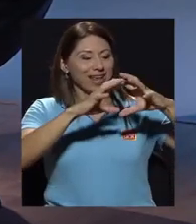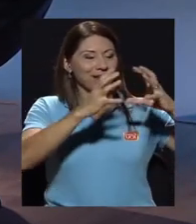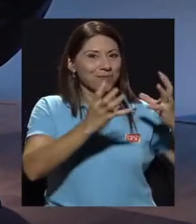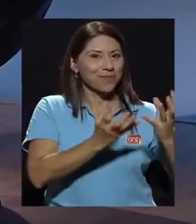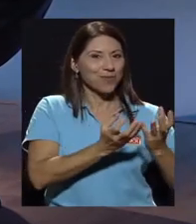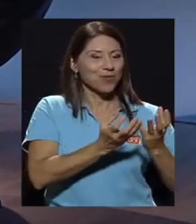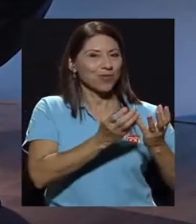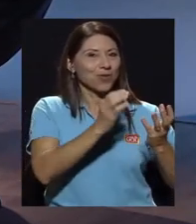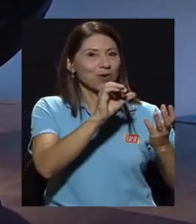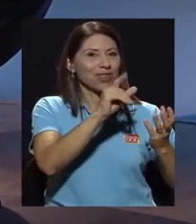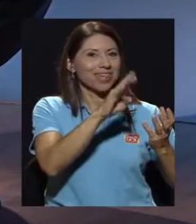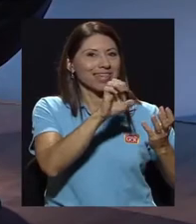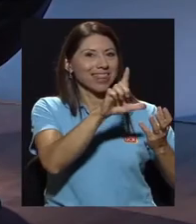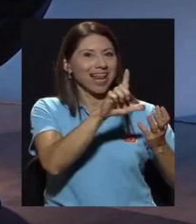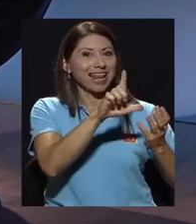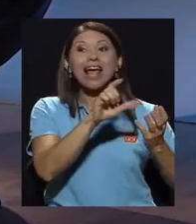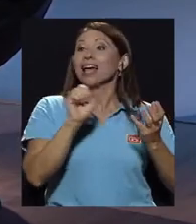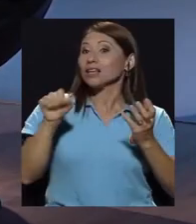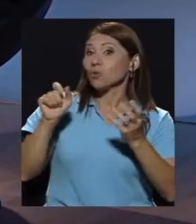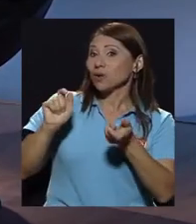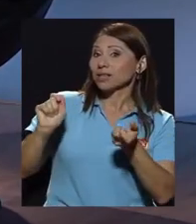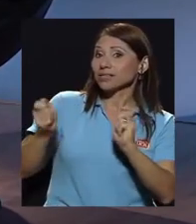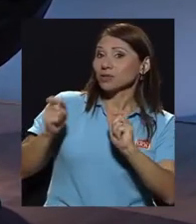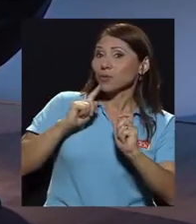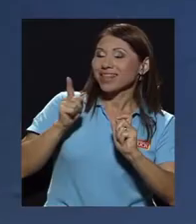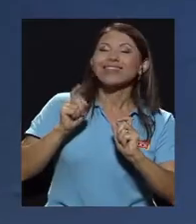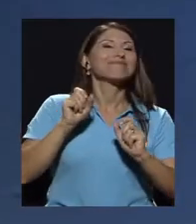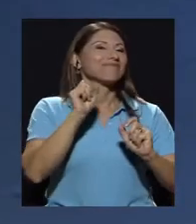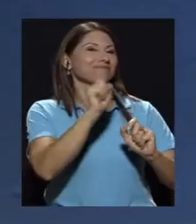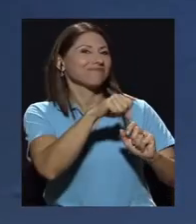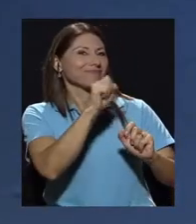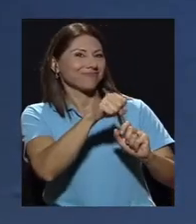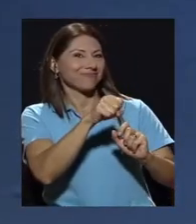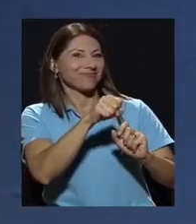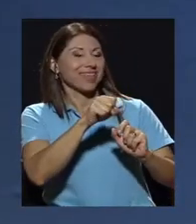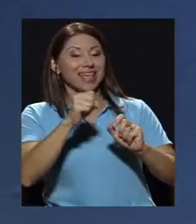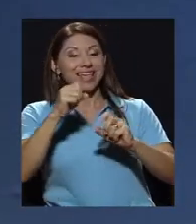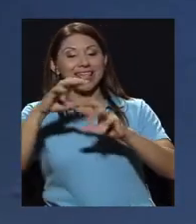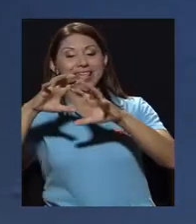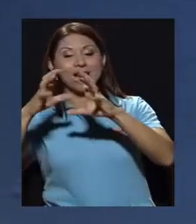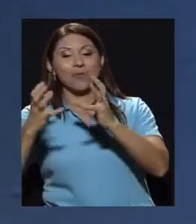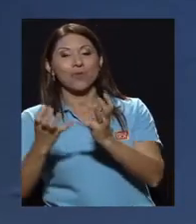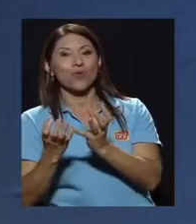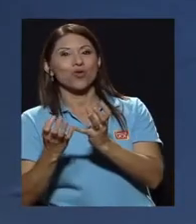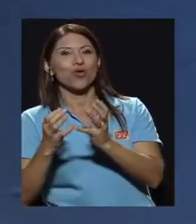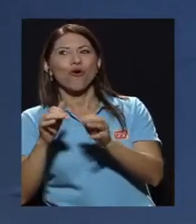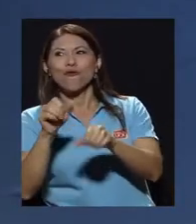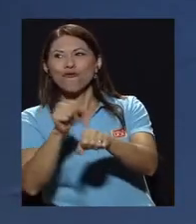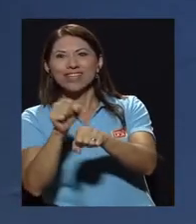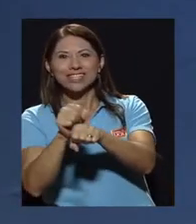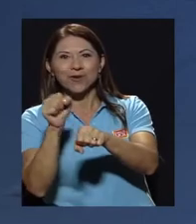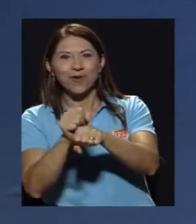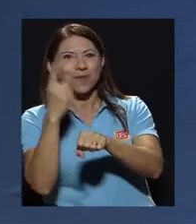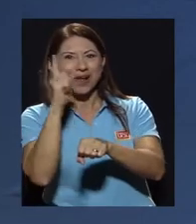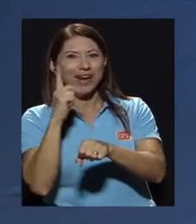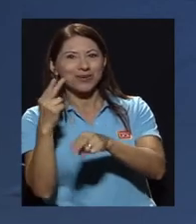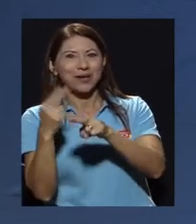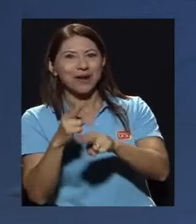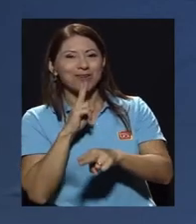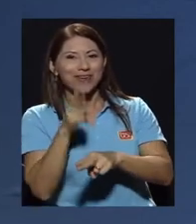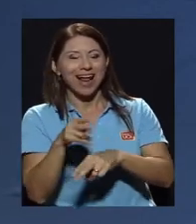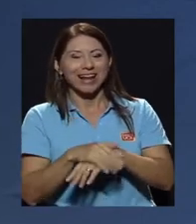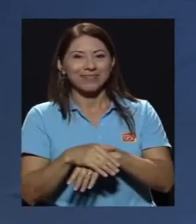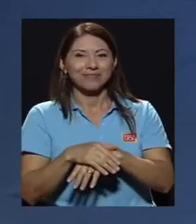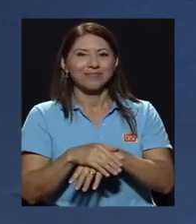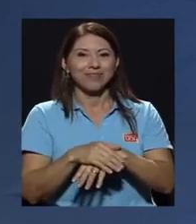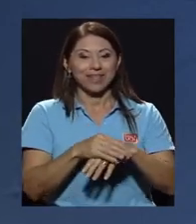así decirlo. Una transición se da, ¿no? Exacto. Y el mundo físico, digamos, para no llamarlo real, el mundo físico, porque, precisamente,